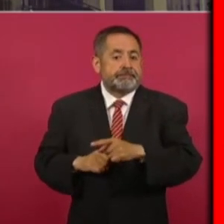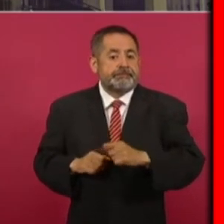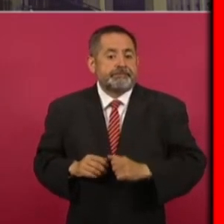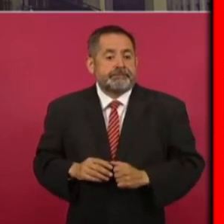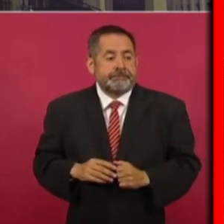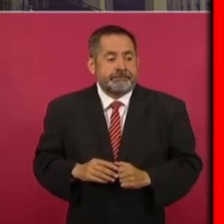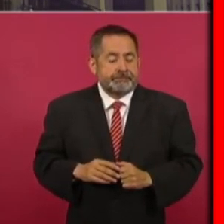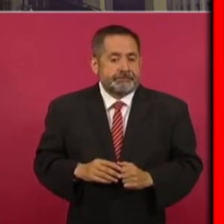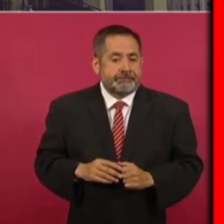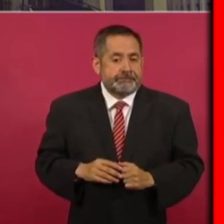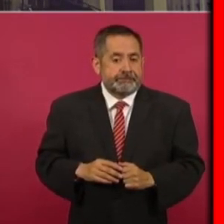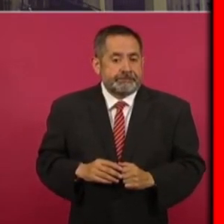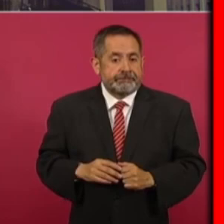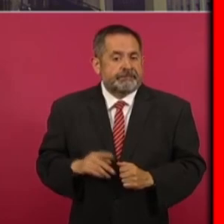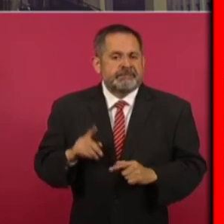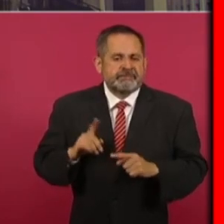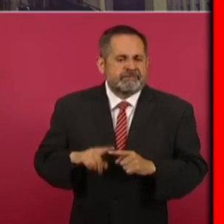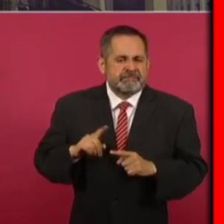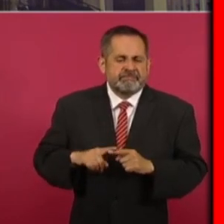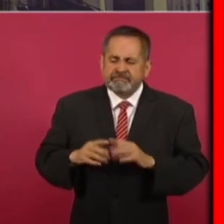entre entre